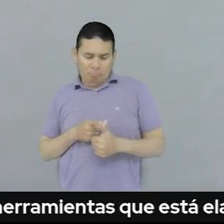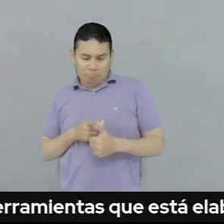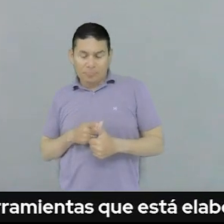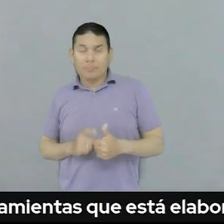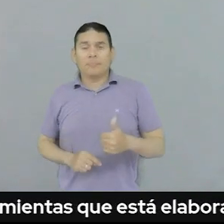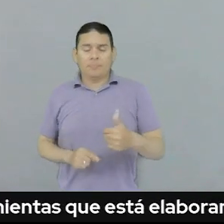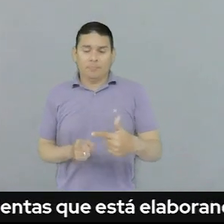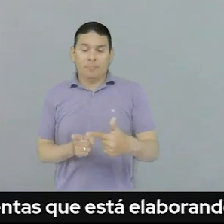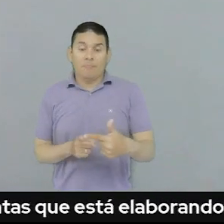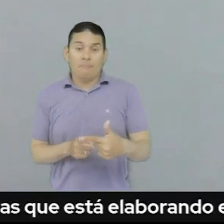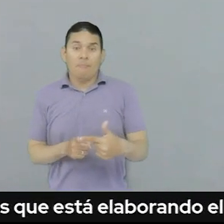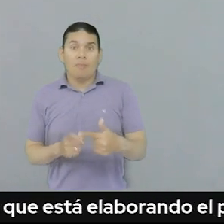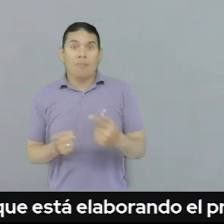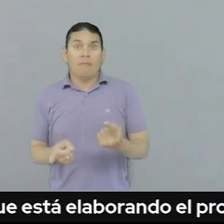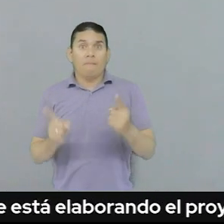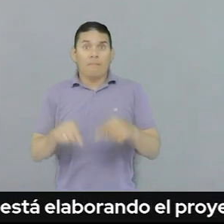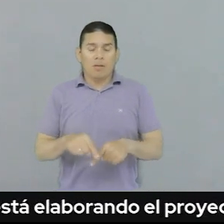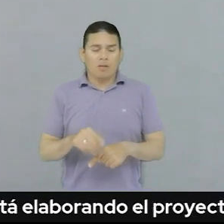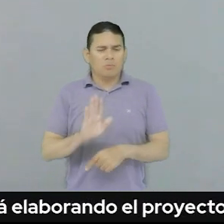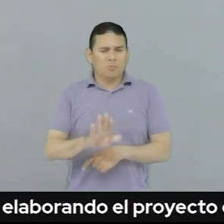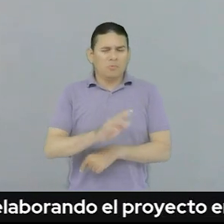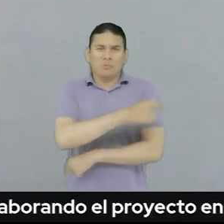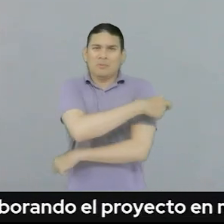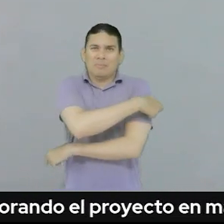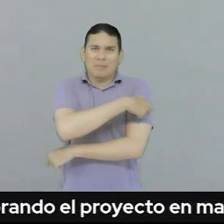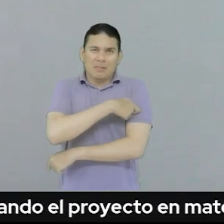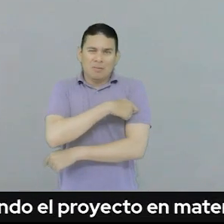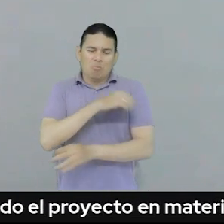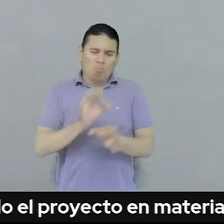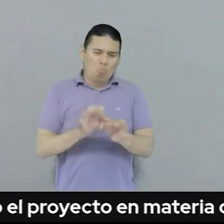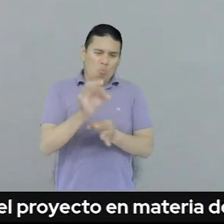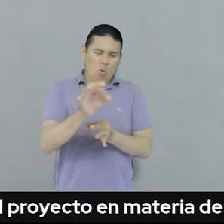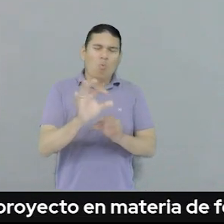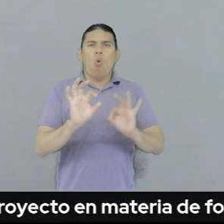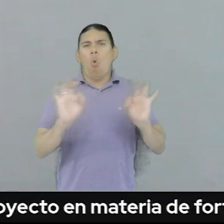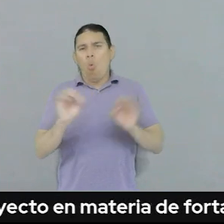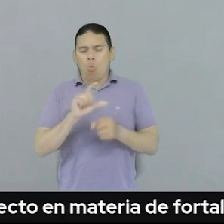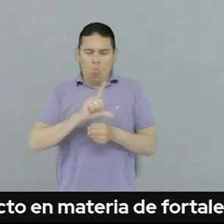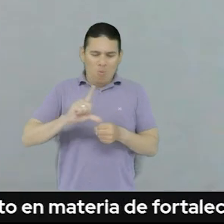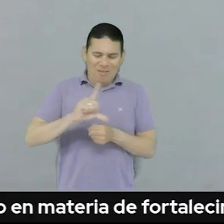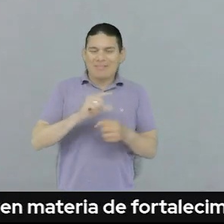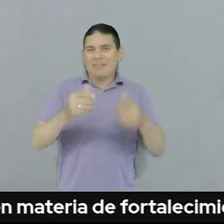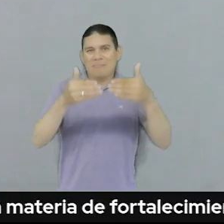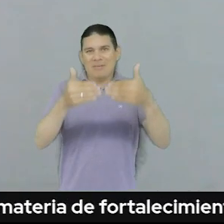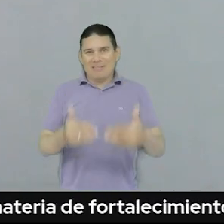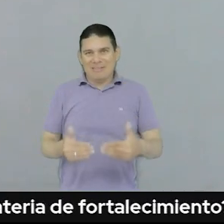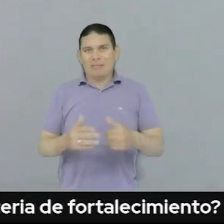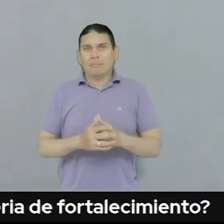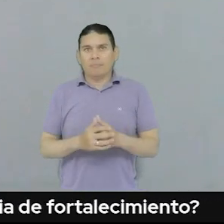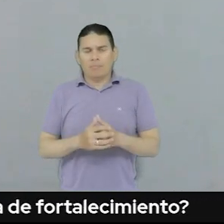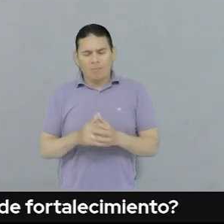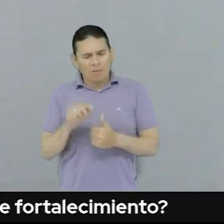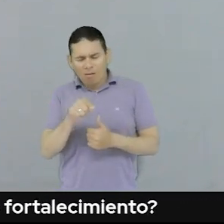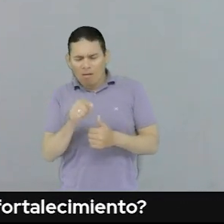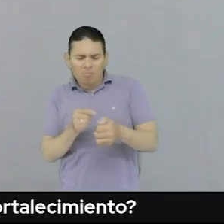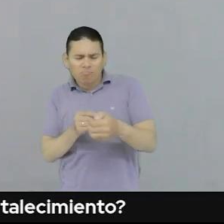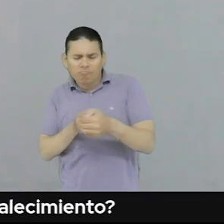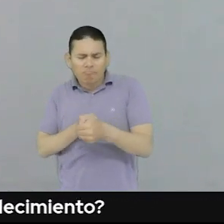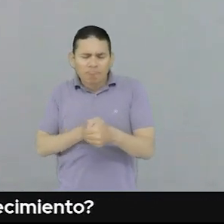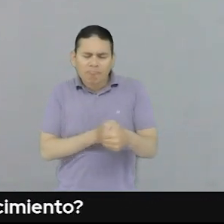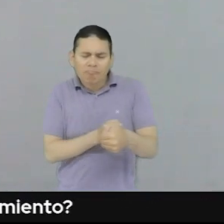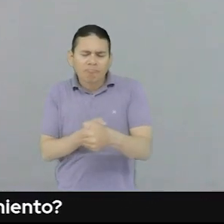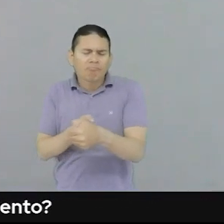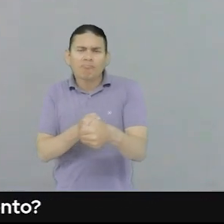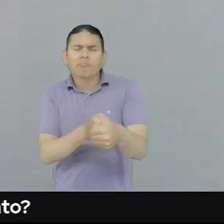para la conformación de comités municipales y locales de discapacidad. En esta ruta, básicamente,